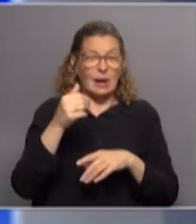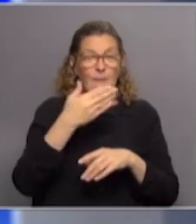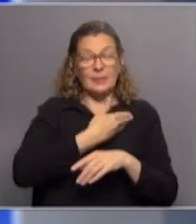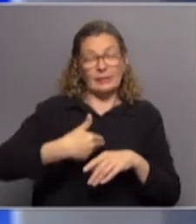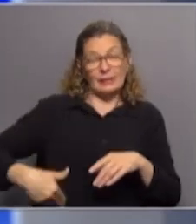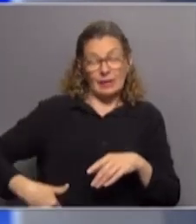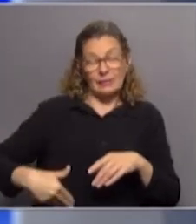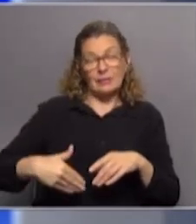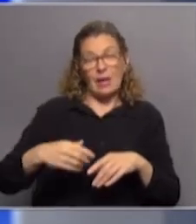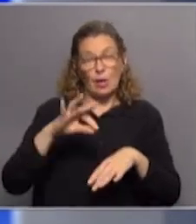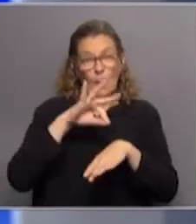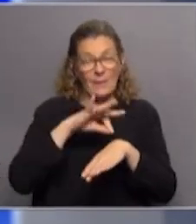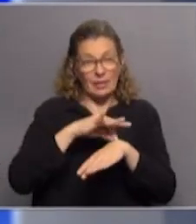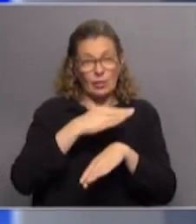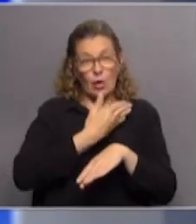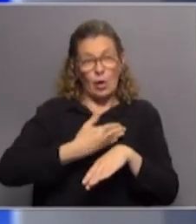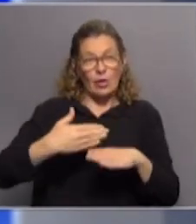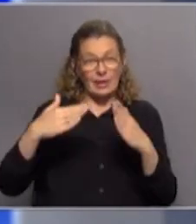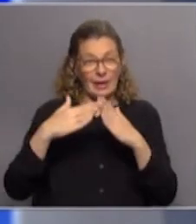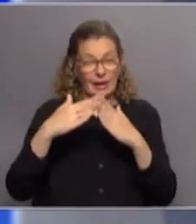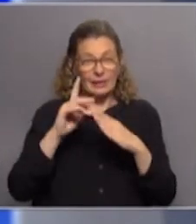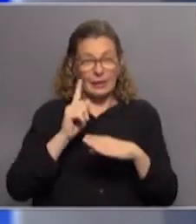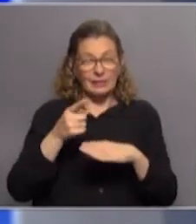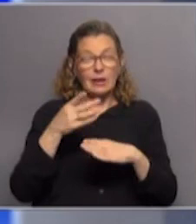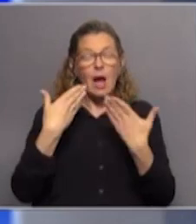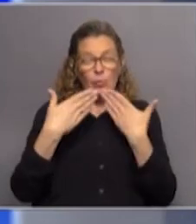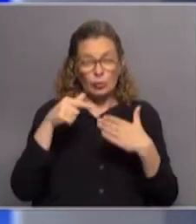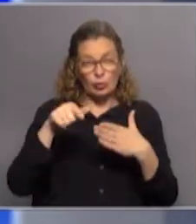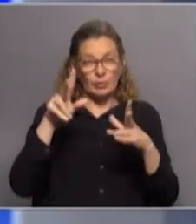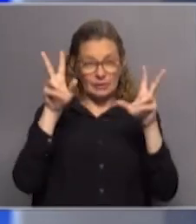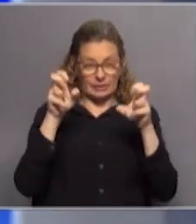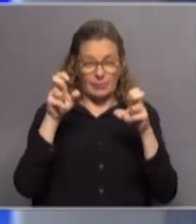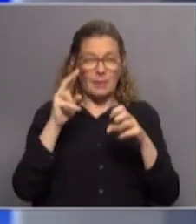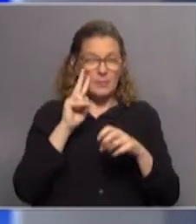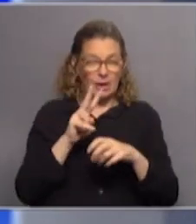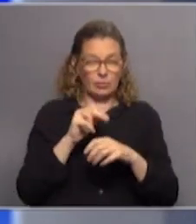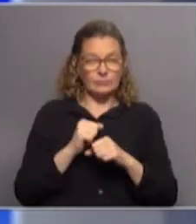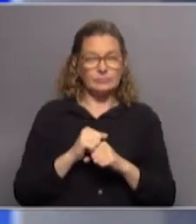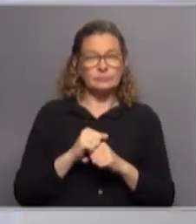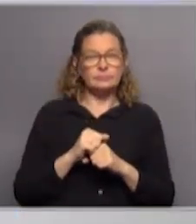de Casa de Galicia, que se refirió a algunos de estos aspectos desde esa perspectiva.